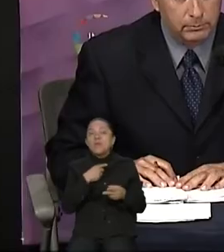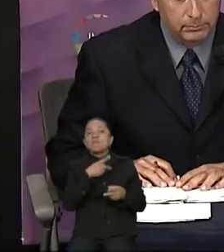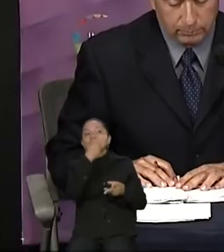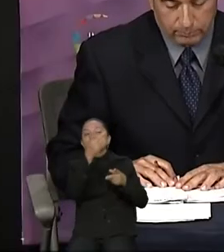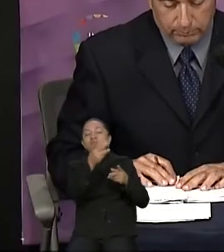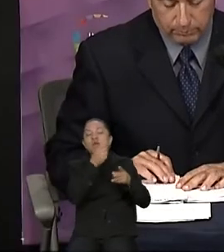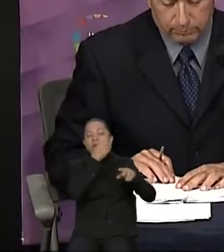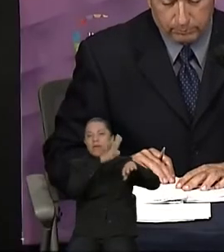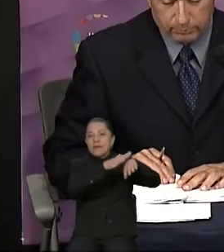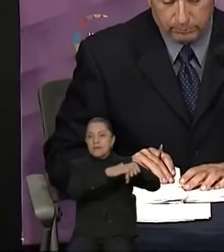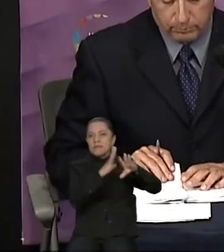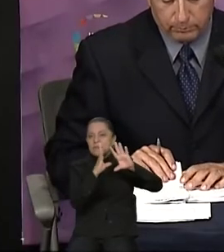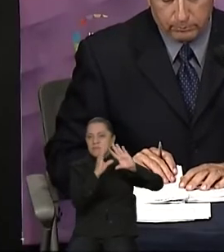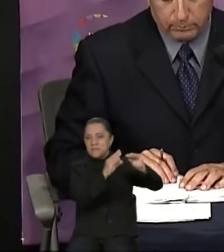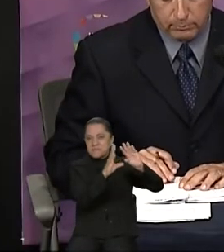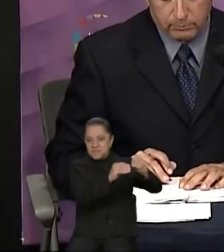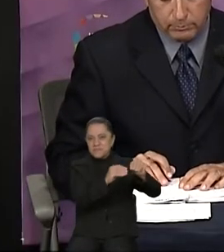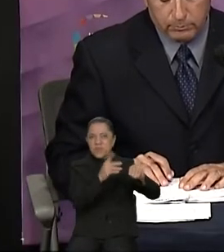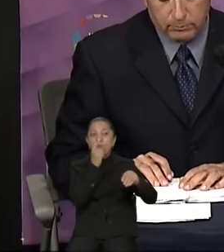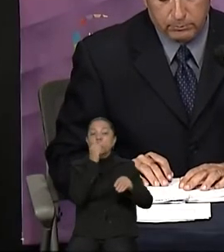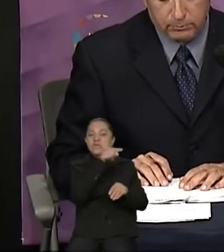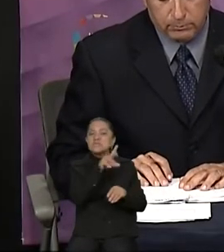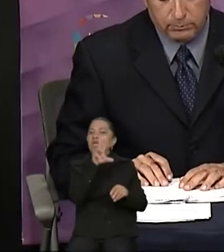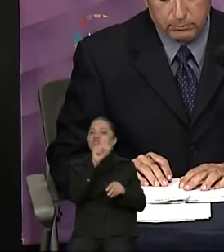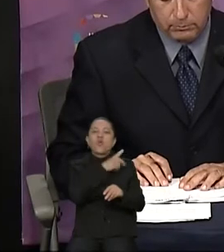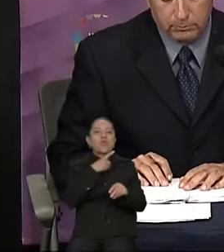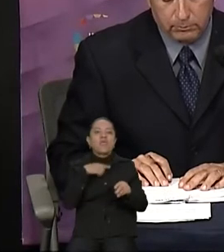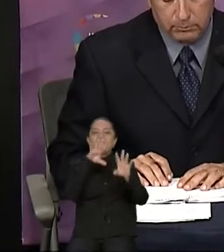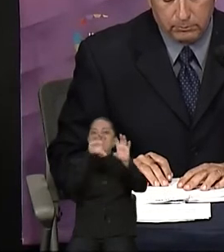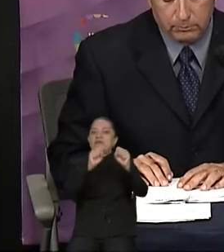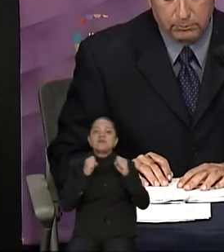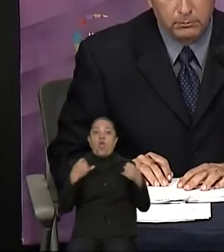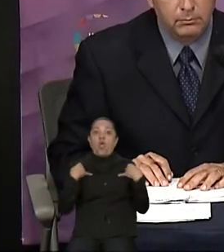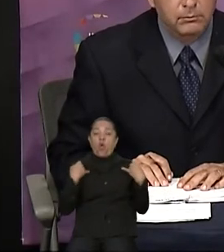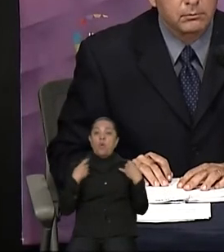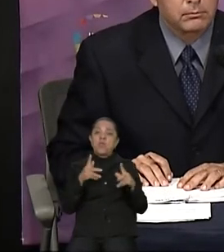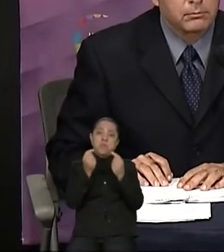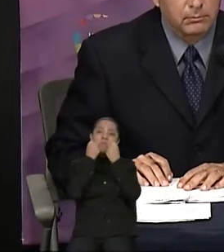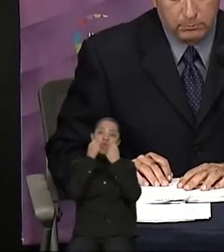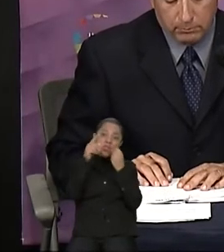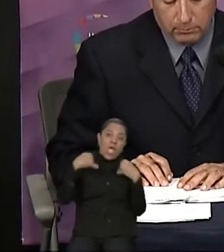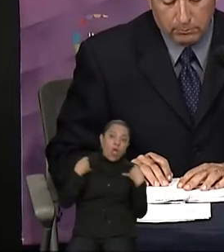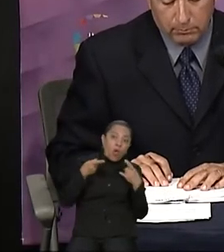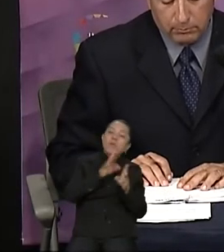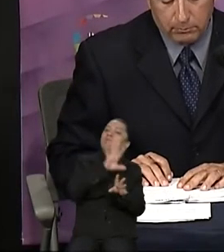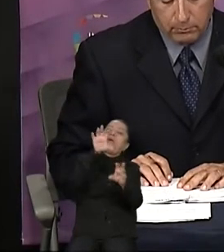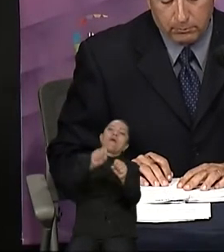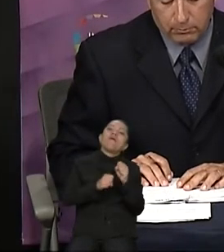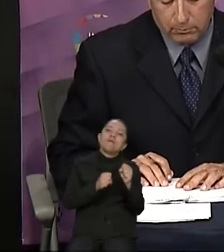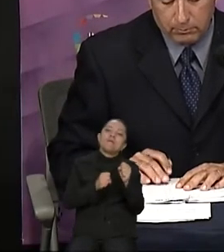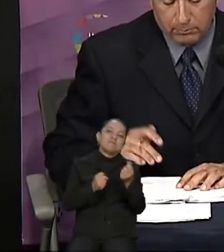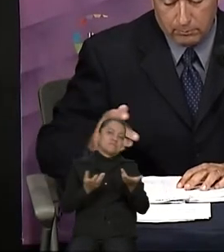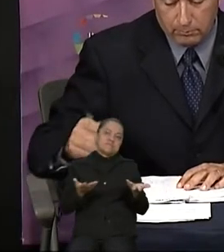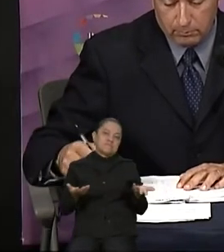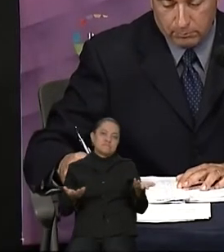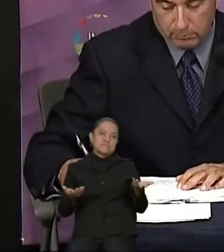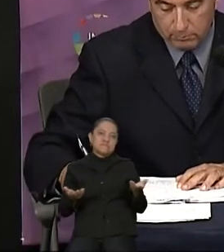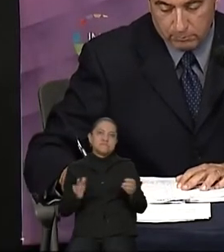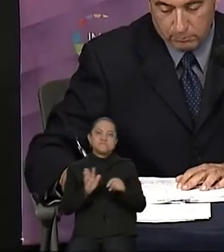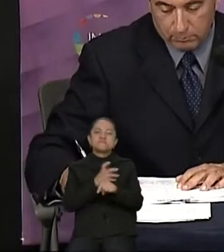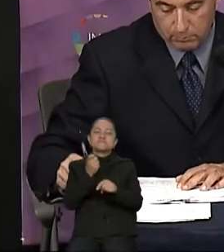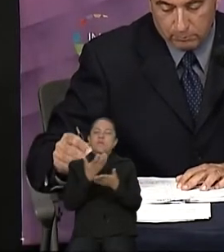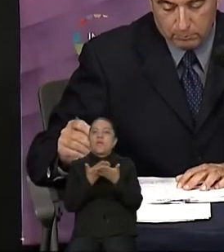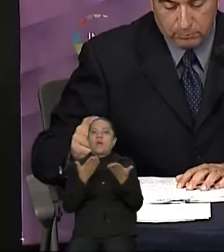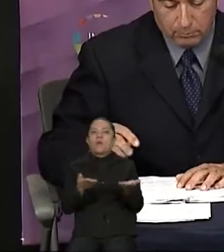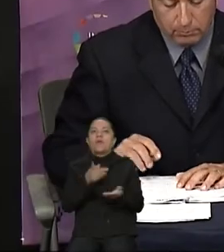Gracias, candidato, por su participación. Ahora es momento de escuchar a su compañera de fórmula, de Bomiviento Ciudadano, Jessica Ortega de la Cruz.